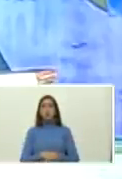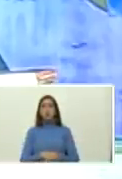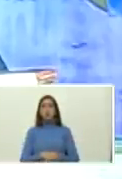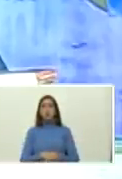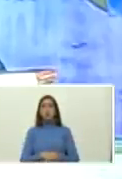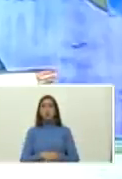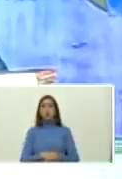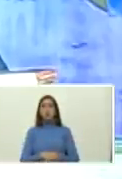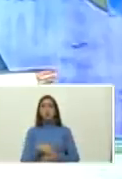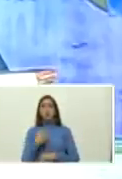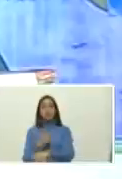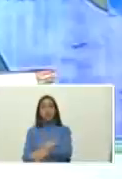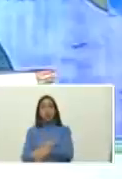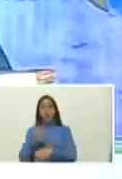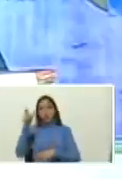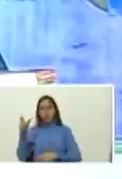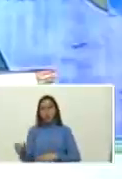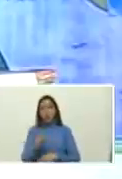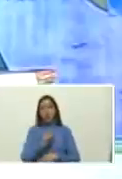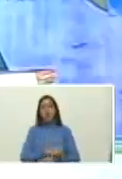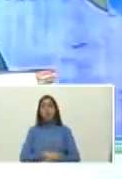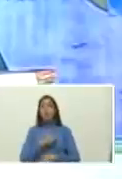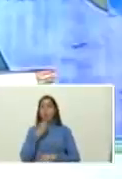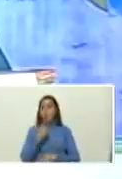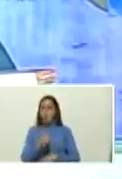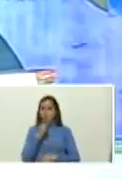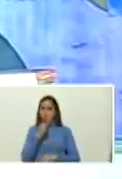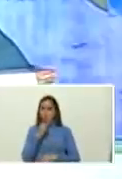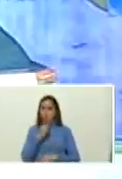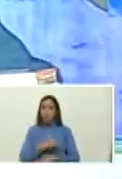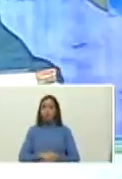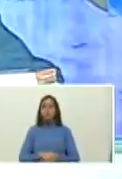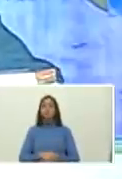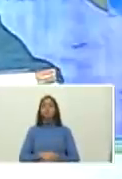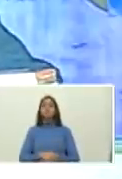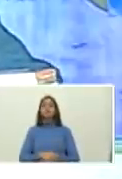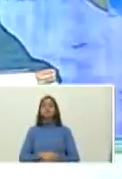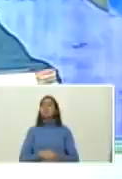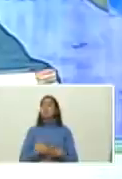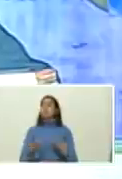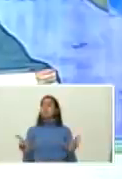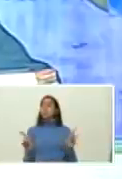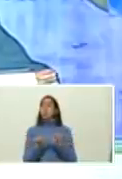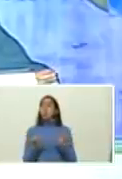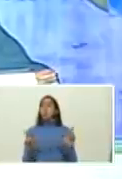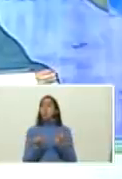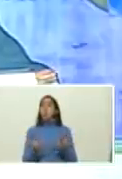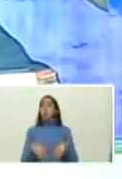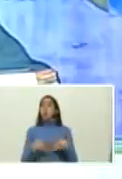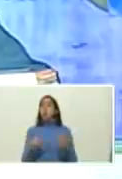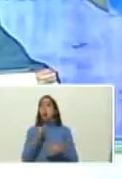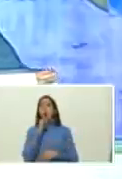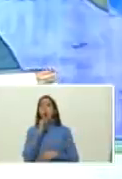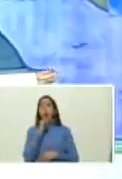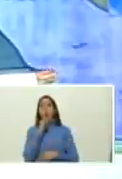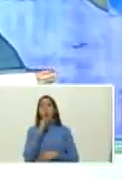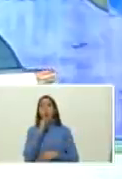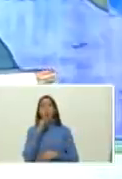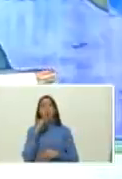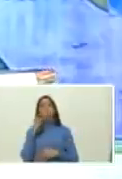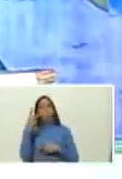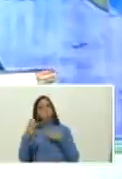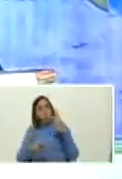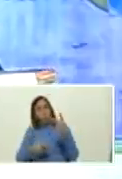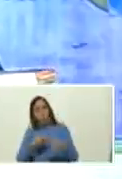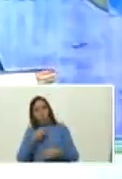Ernesto Villegas buenas noticias con Ernesto bueno lo que pasa es que es un programa más noticioso político